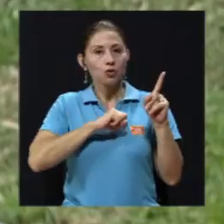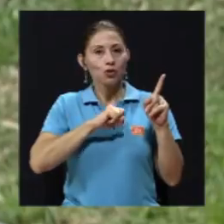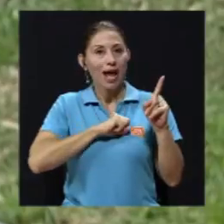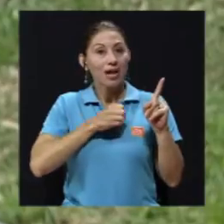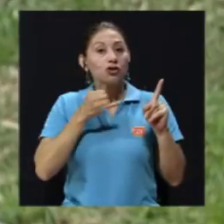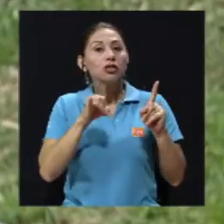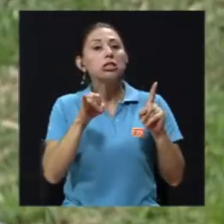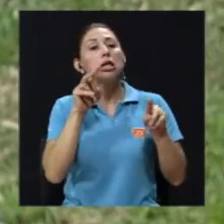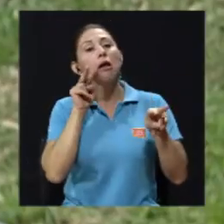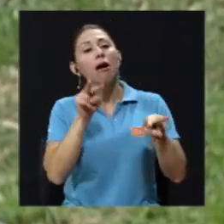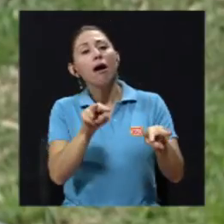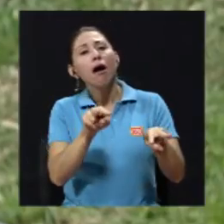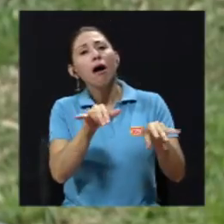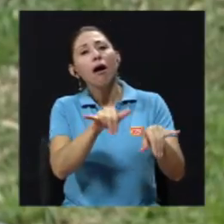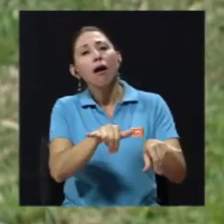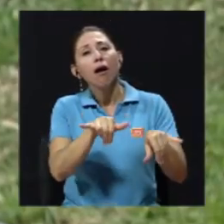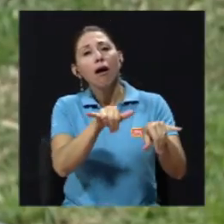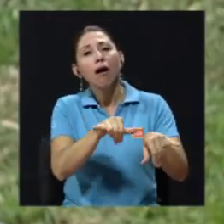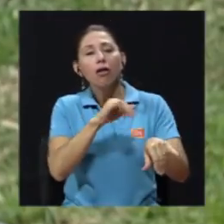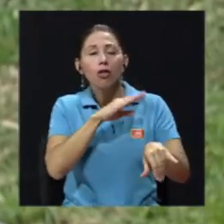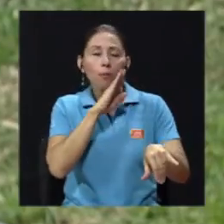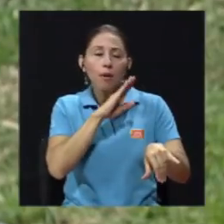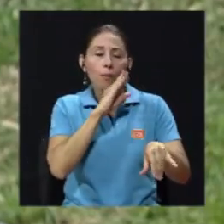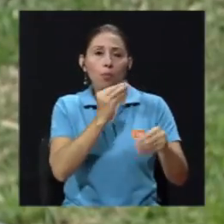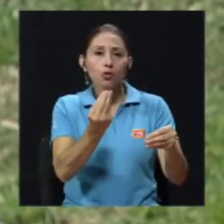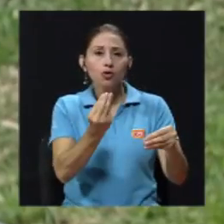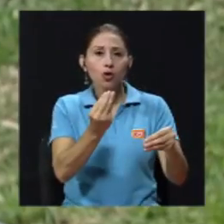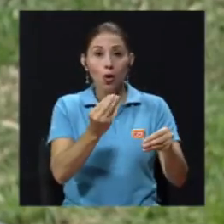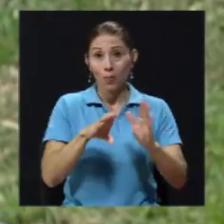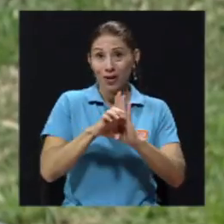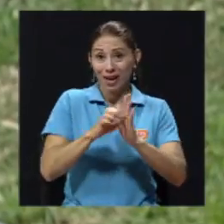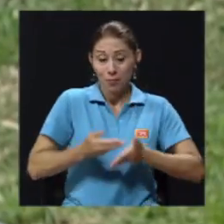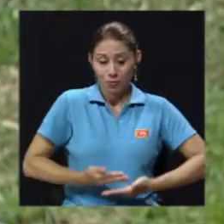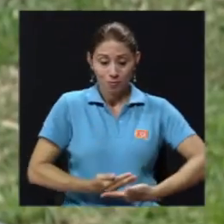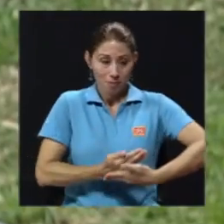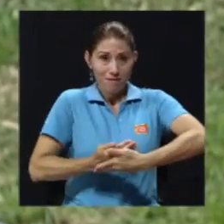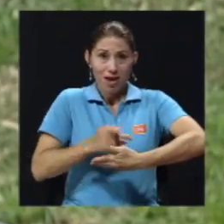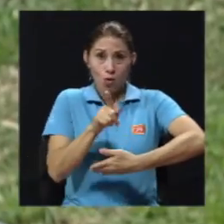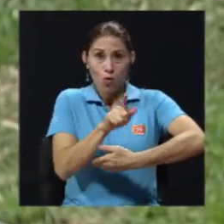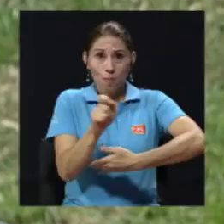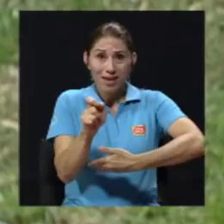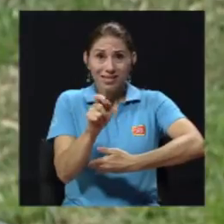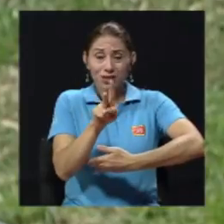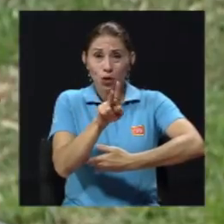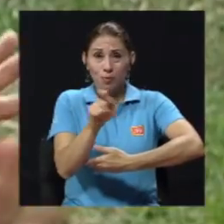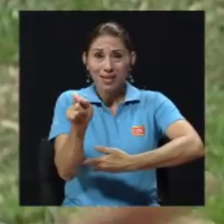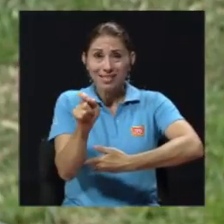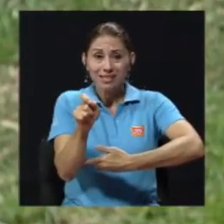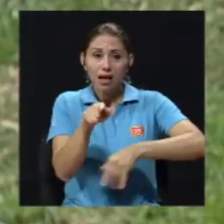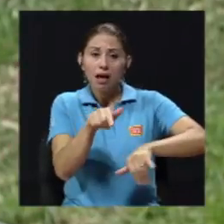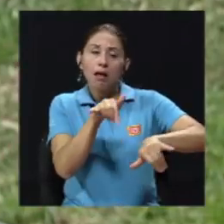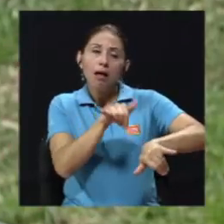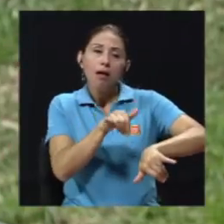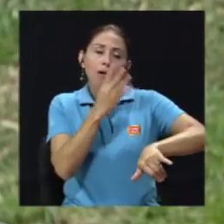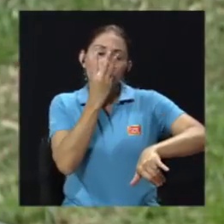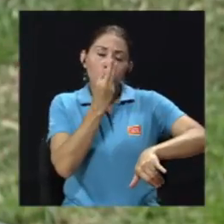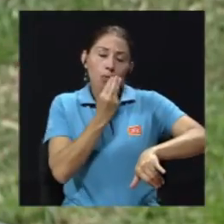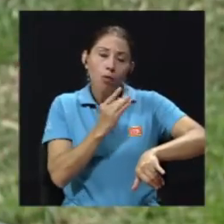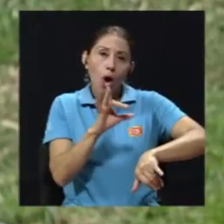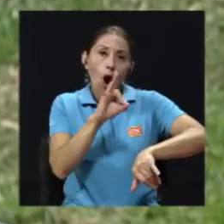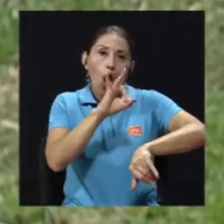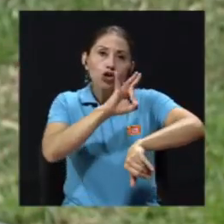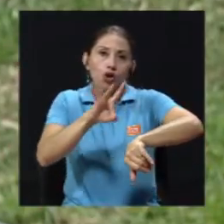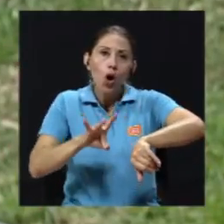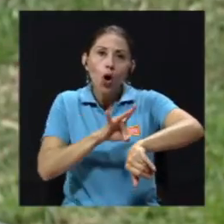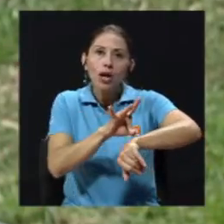duerme mucho. Si hay un bebé recién nacido, o de un mes o dos meses, que me duerme ocho horas seguidas, alerta. ¿Ese